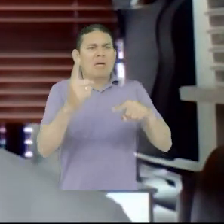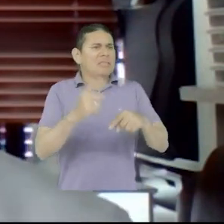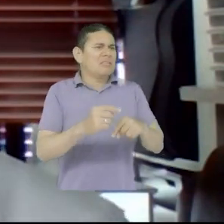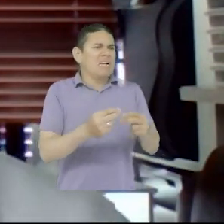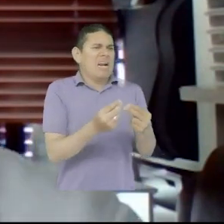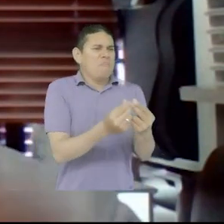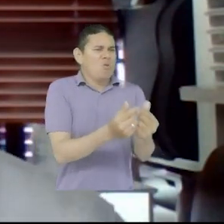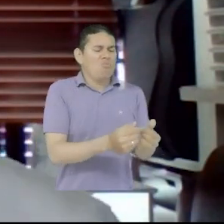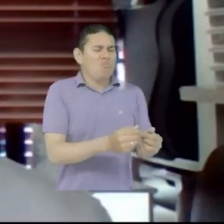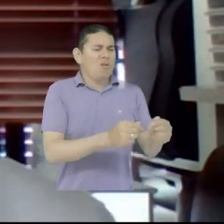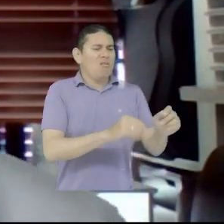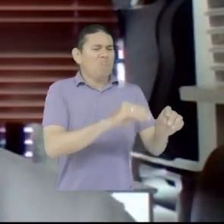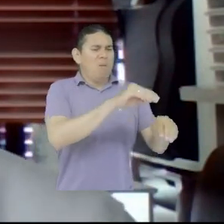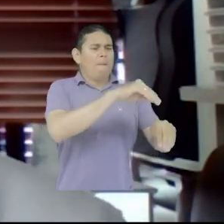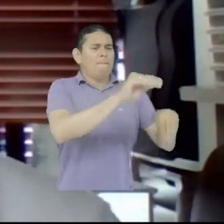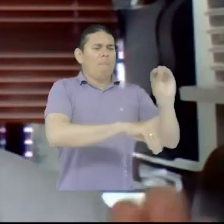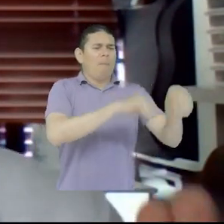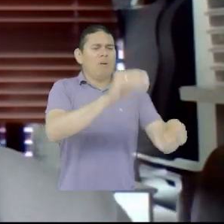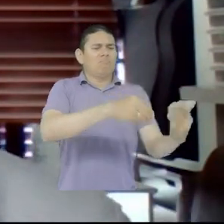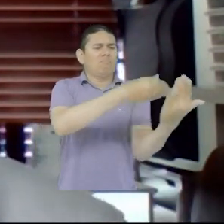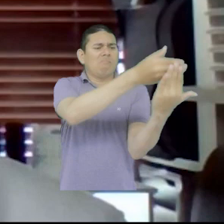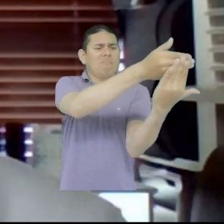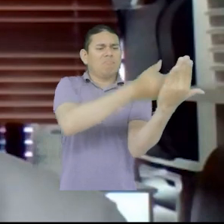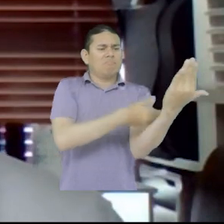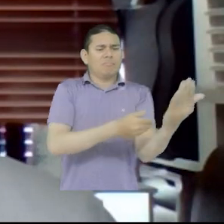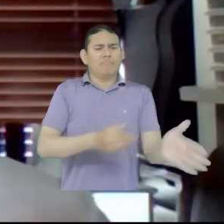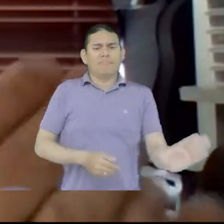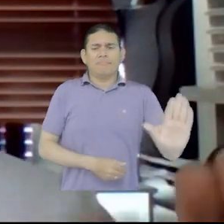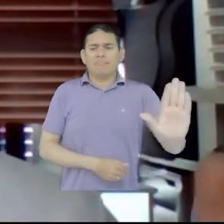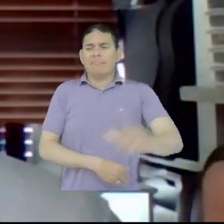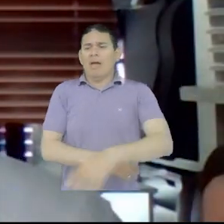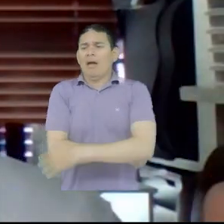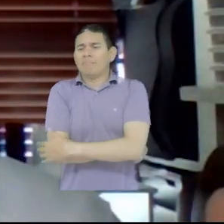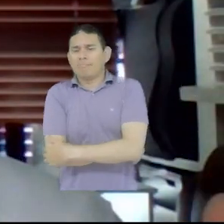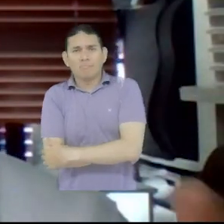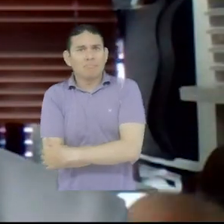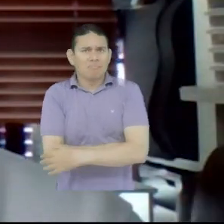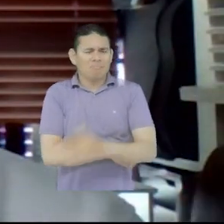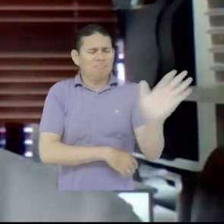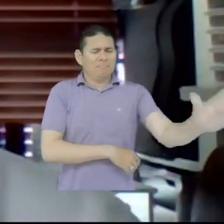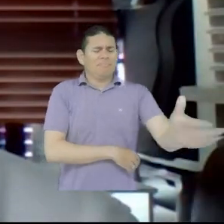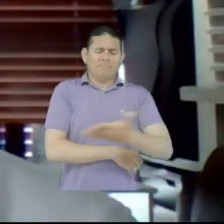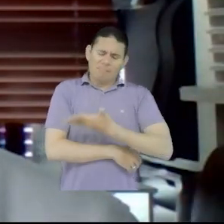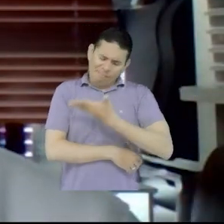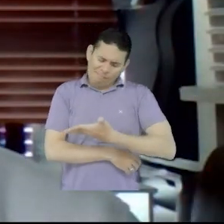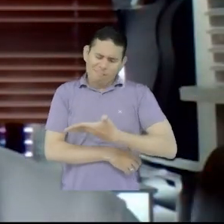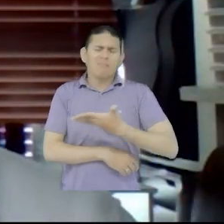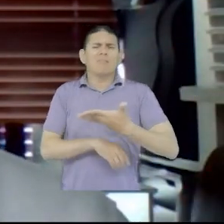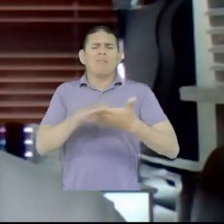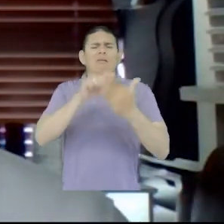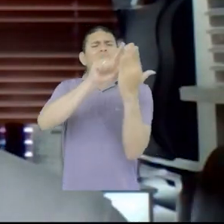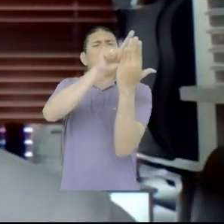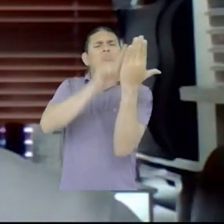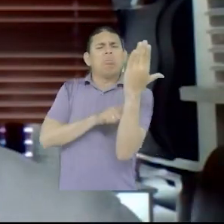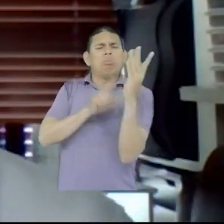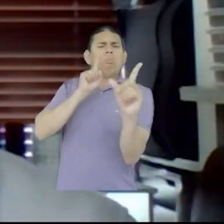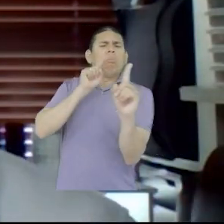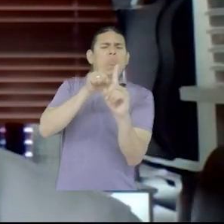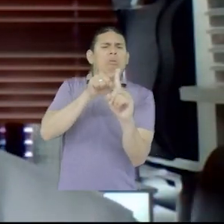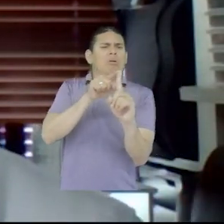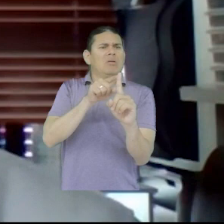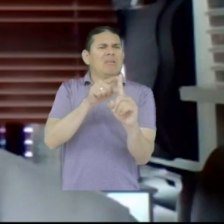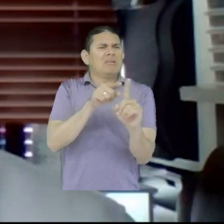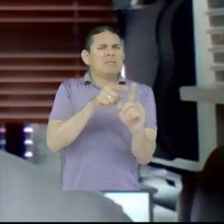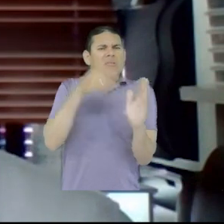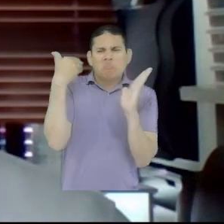días y sacamos un documento y ahí lo que se encuentra uno a veces es que hay como una lista de objetivos e intenciones, pero con eso no